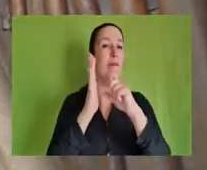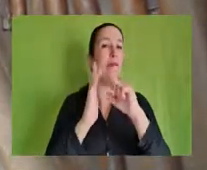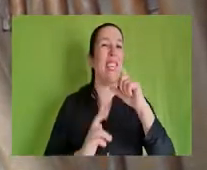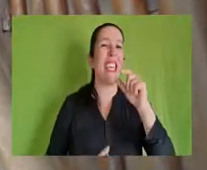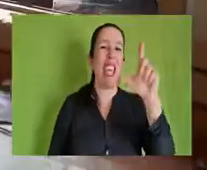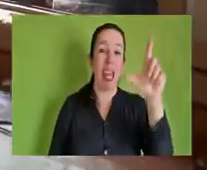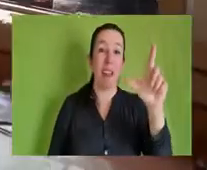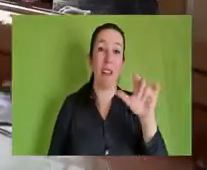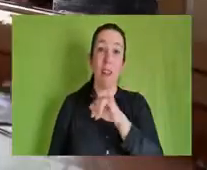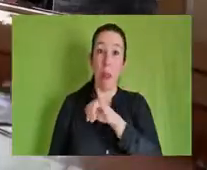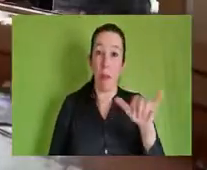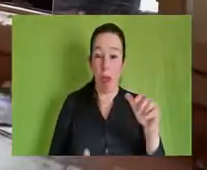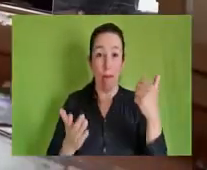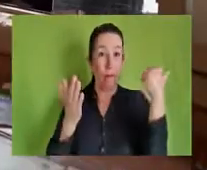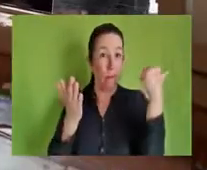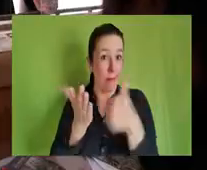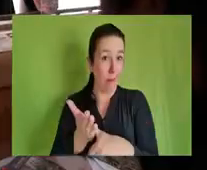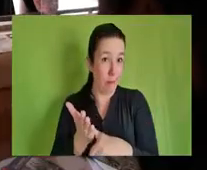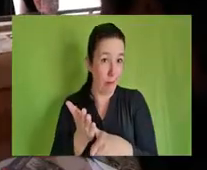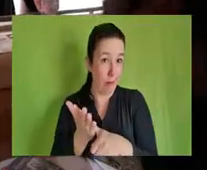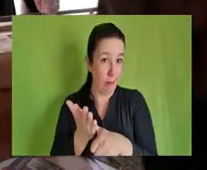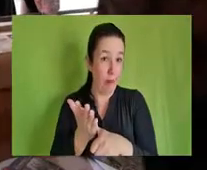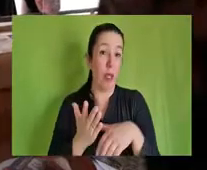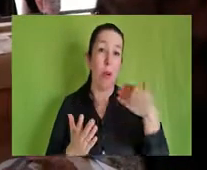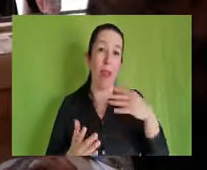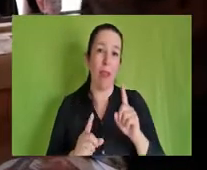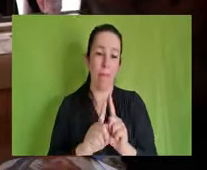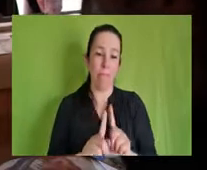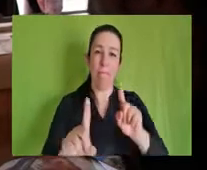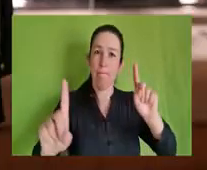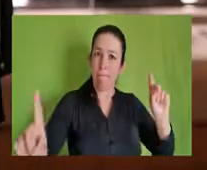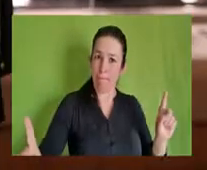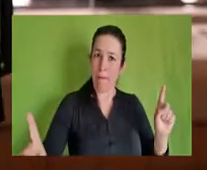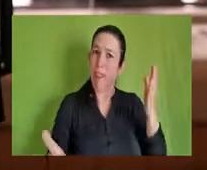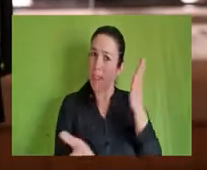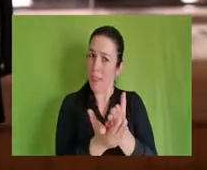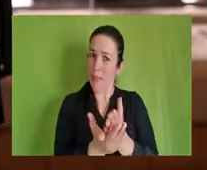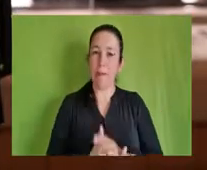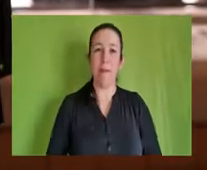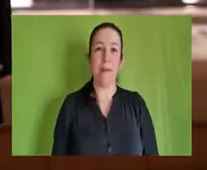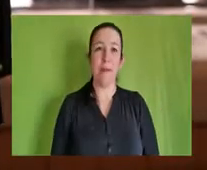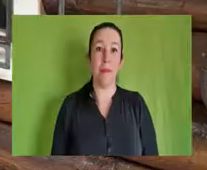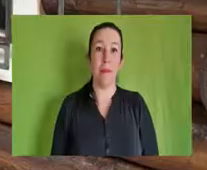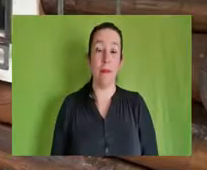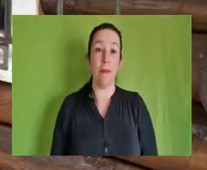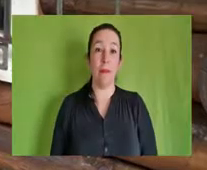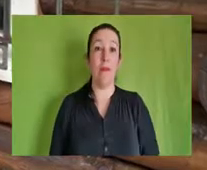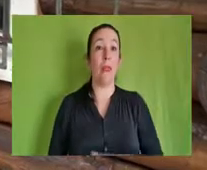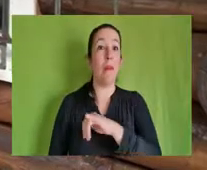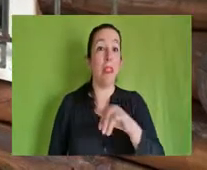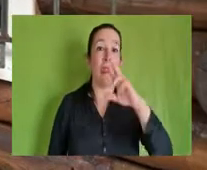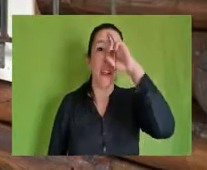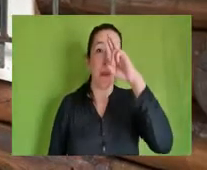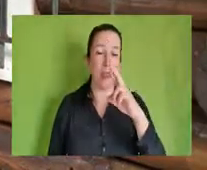gel. Y finalmente se deberá registrar con su cédula de identidad, manteniendo la distancia social obligatoria. A su vez,